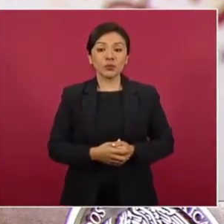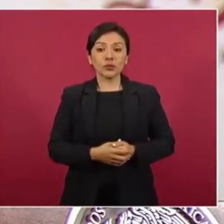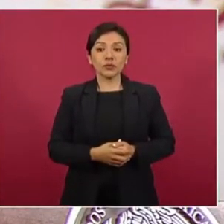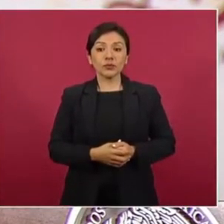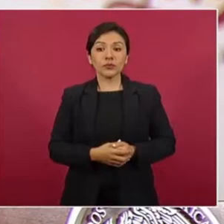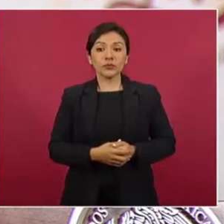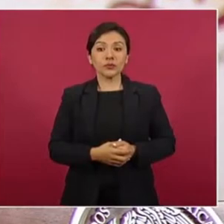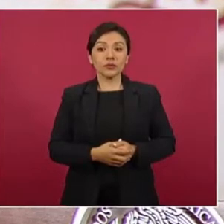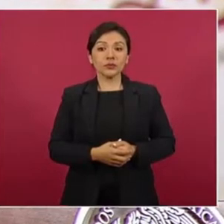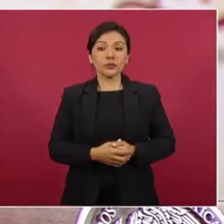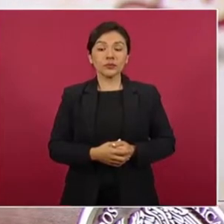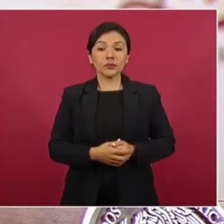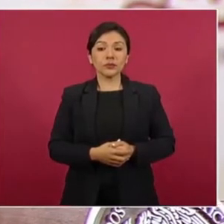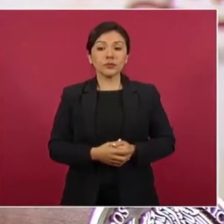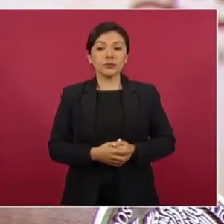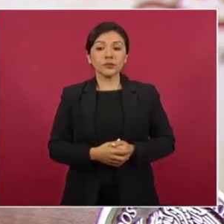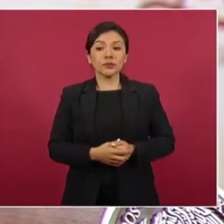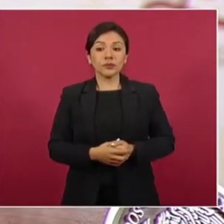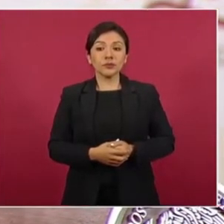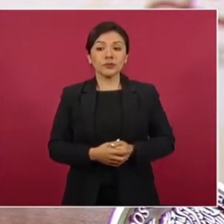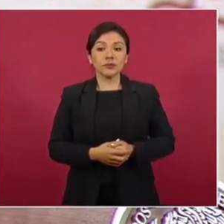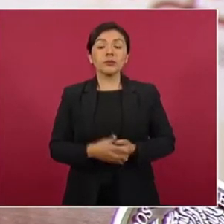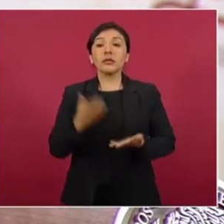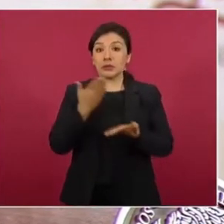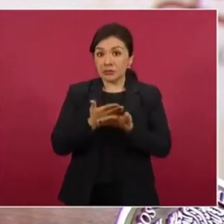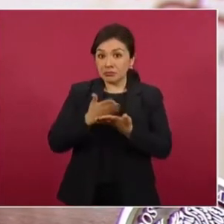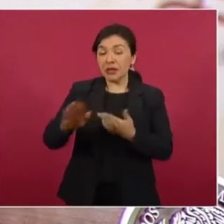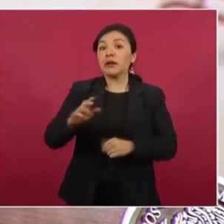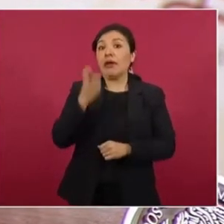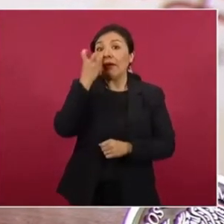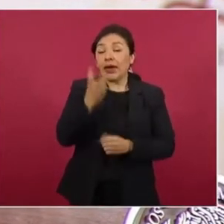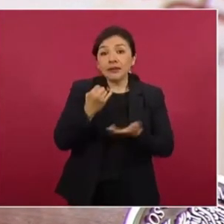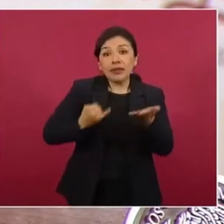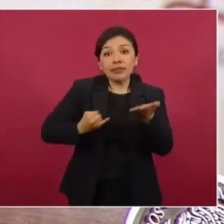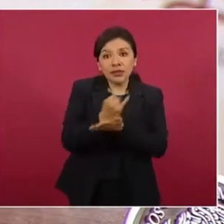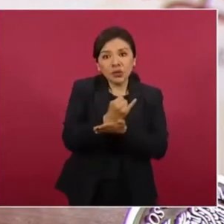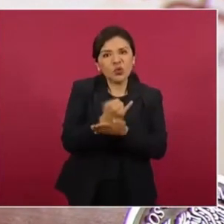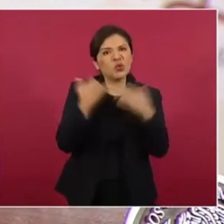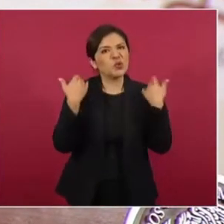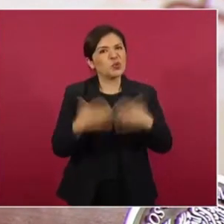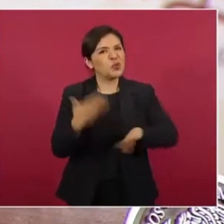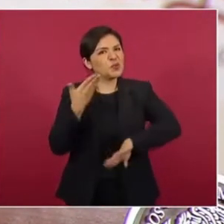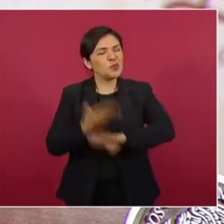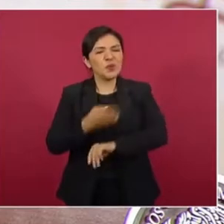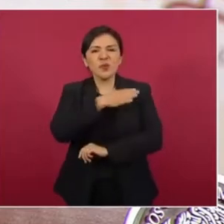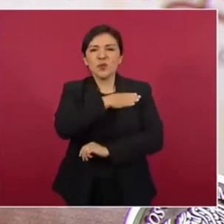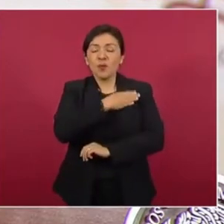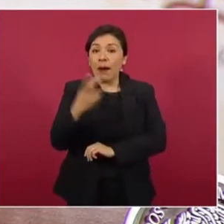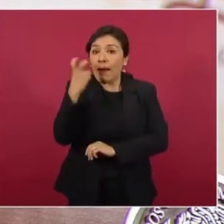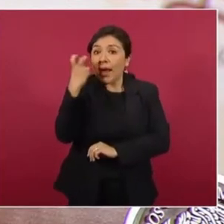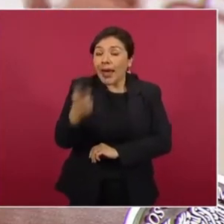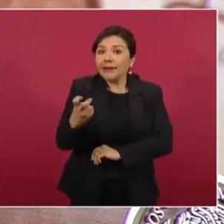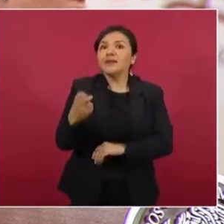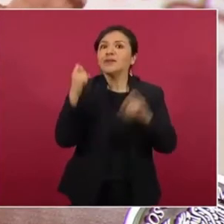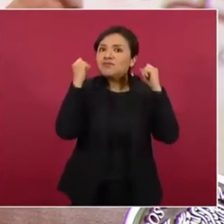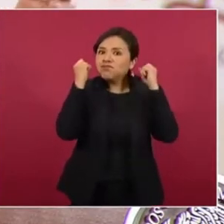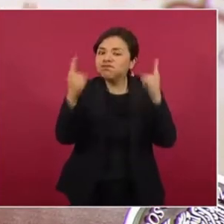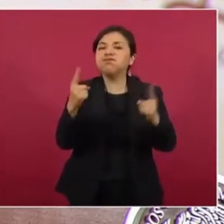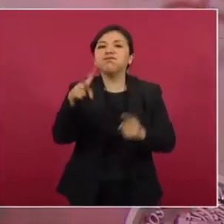fue una muy buena decisión que demuestra que